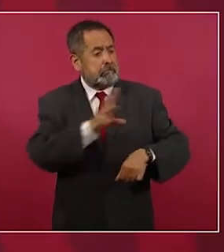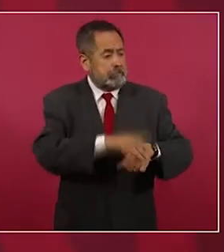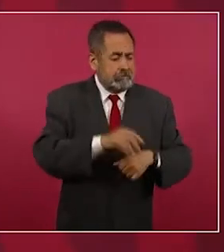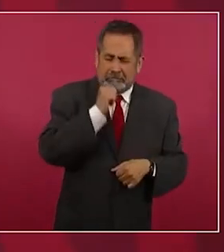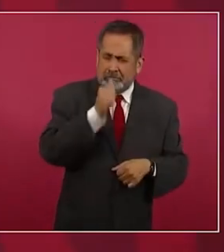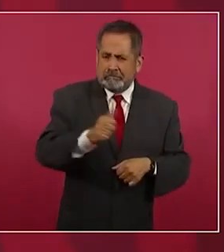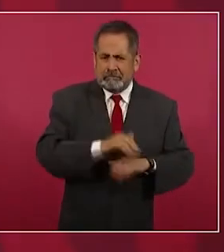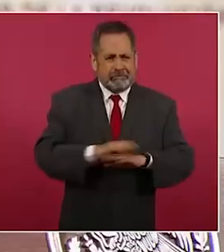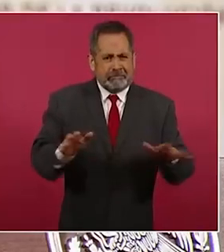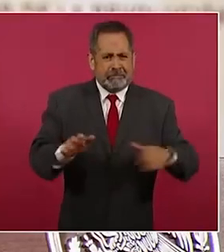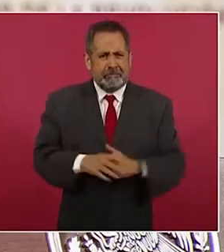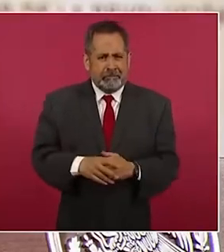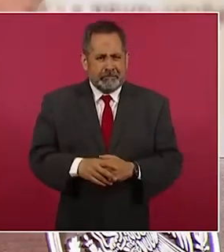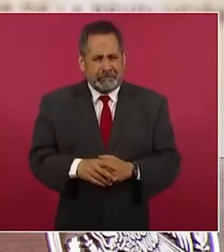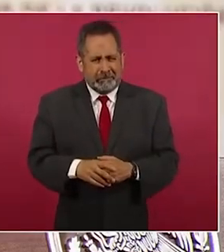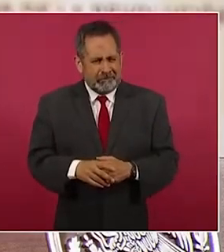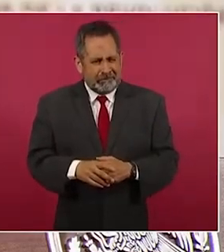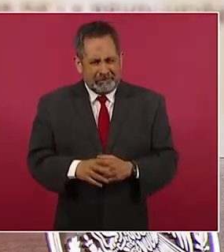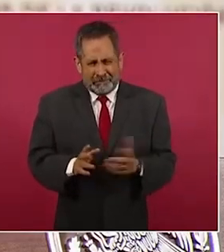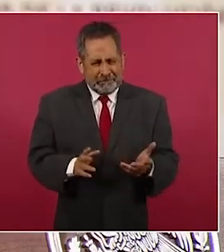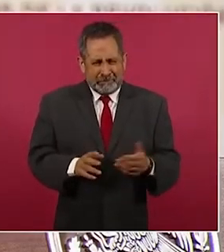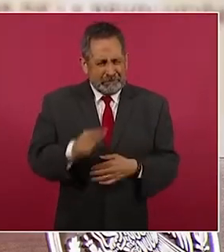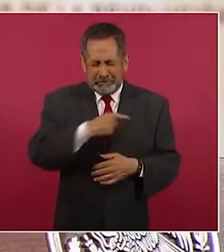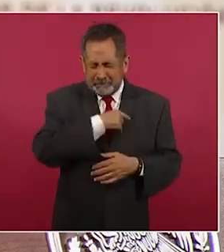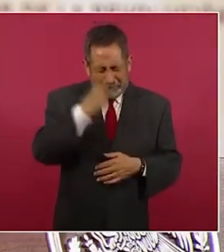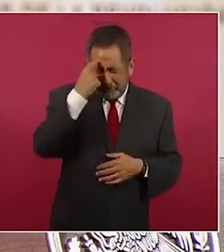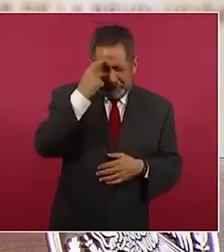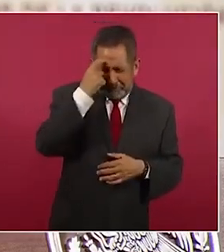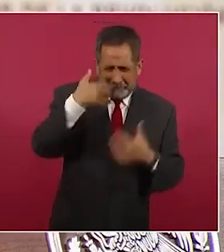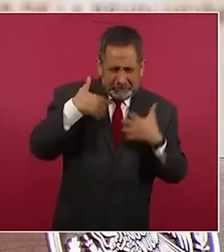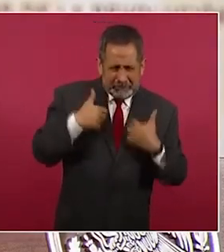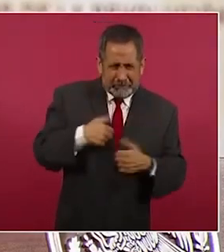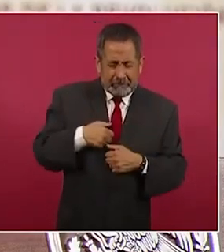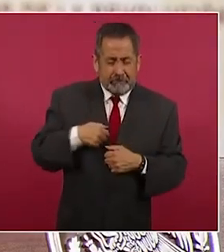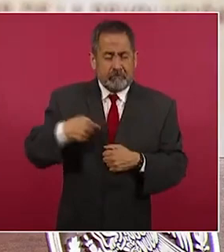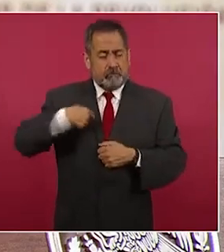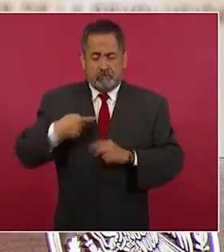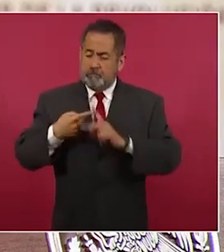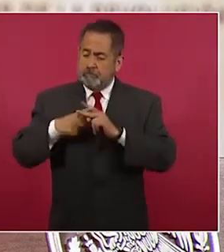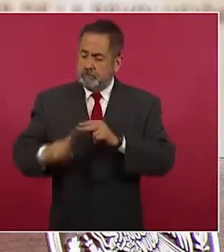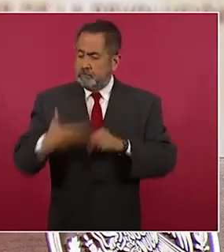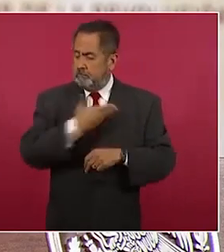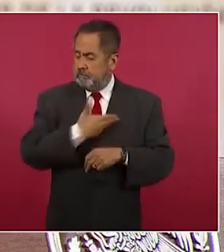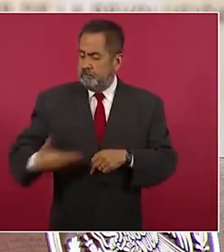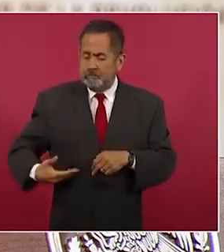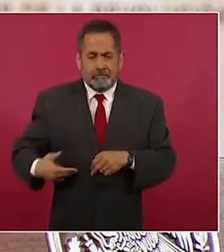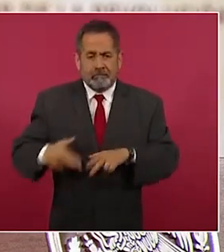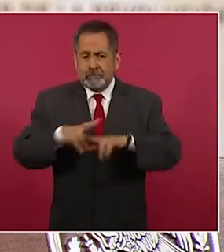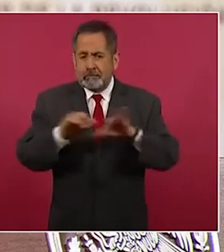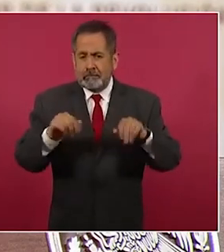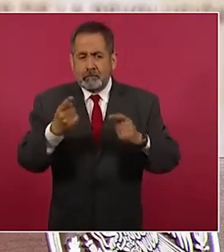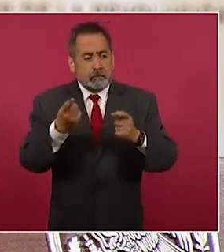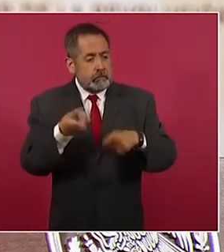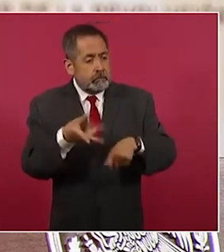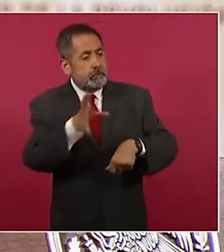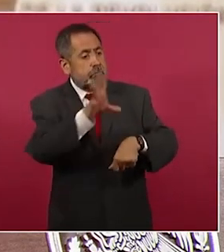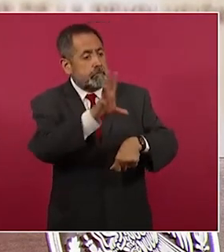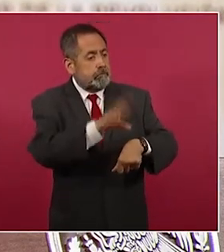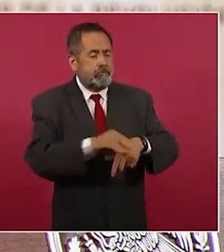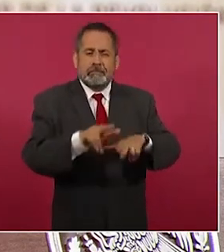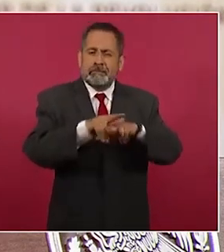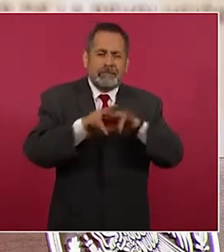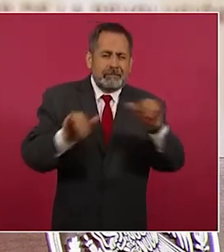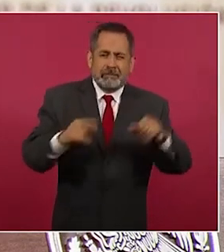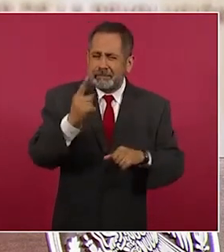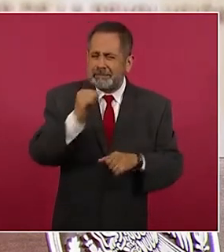no, que no han registrado que en el tiempo que llevamos no hemos dado una concesión para